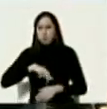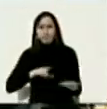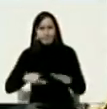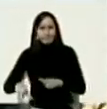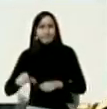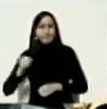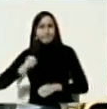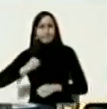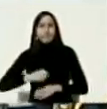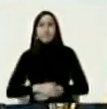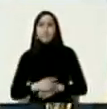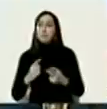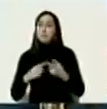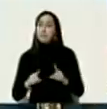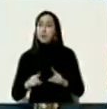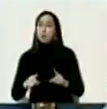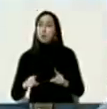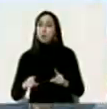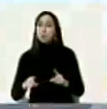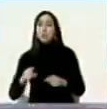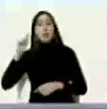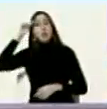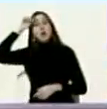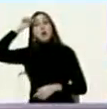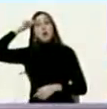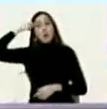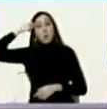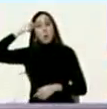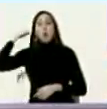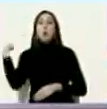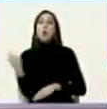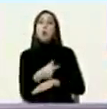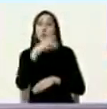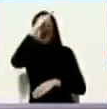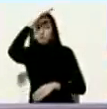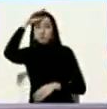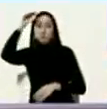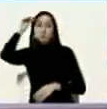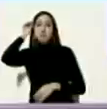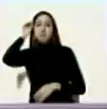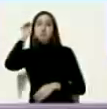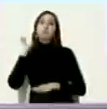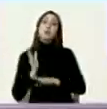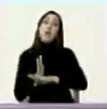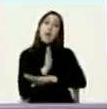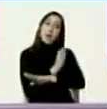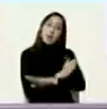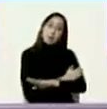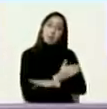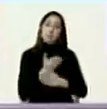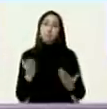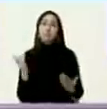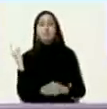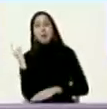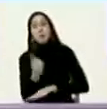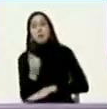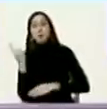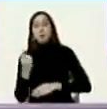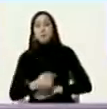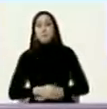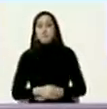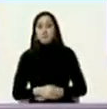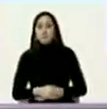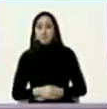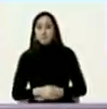pero no olviden que estaba el gobierno de Donald Trump en plenas funciones y cada